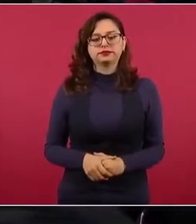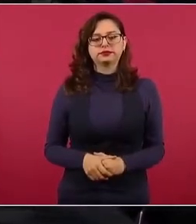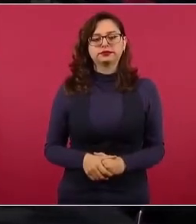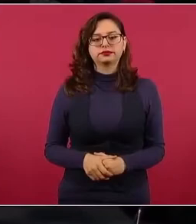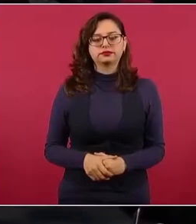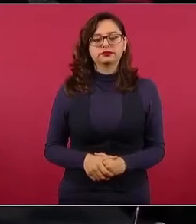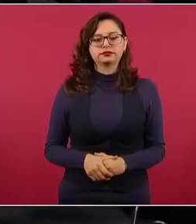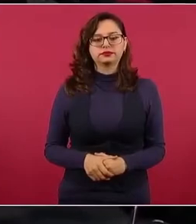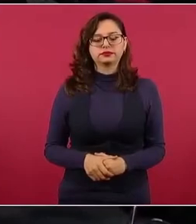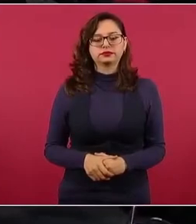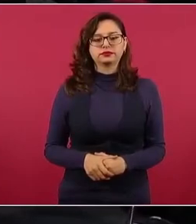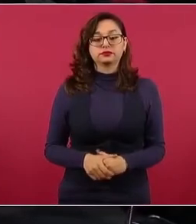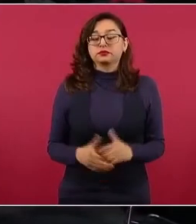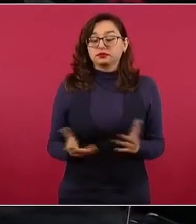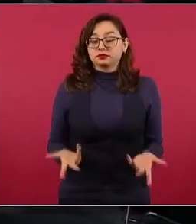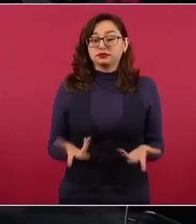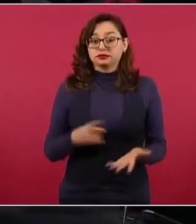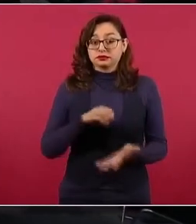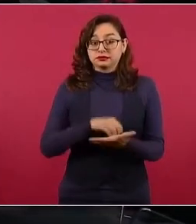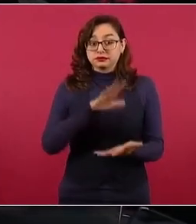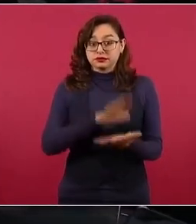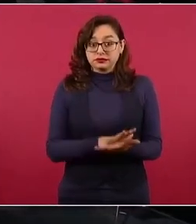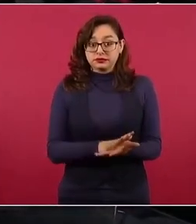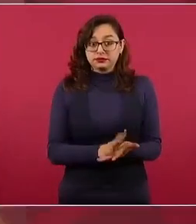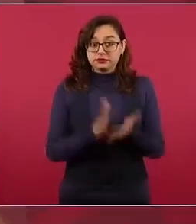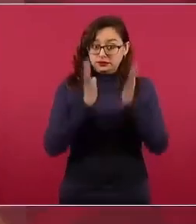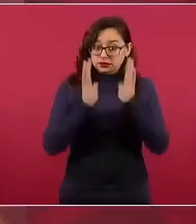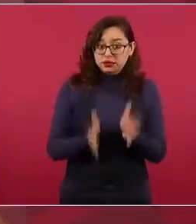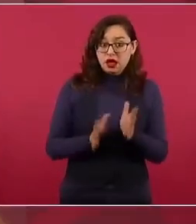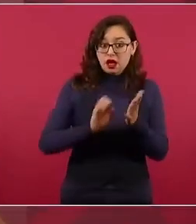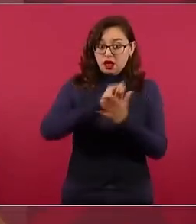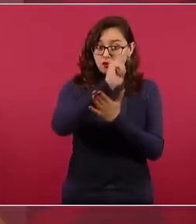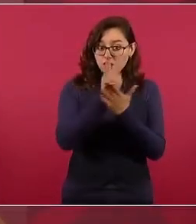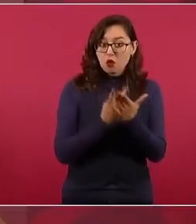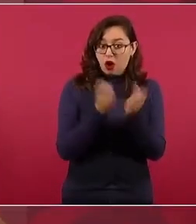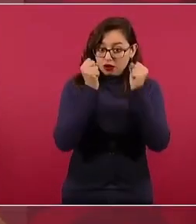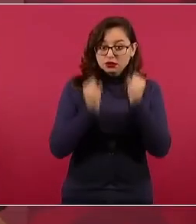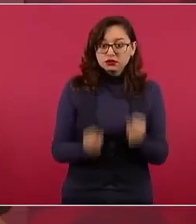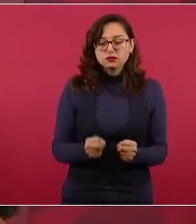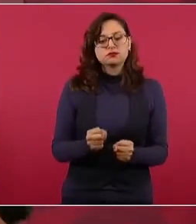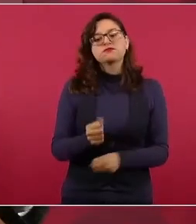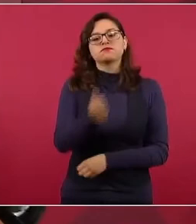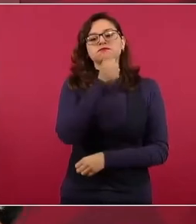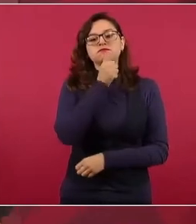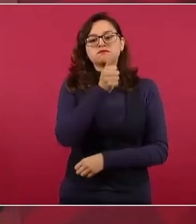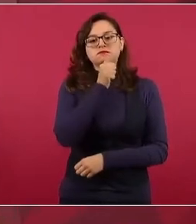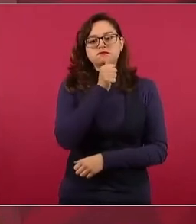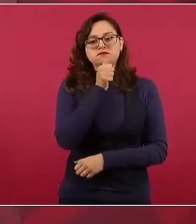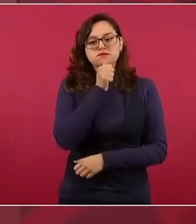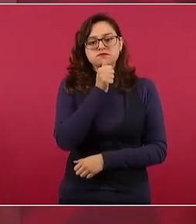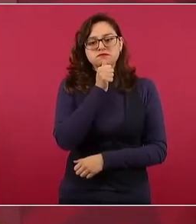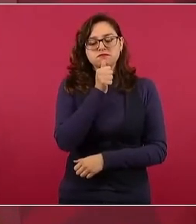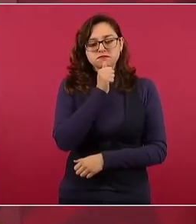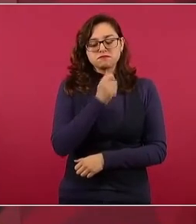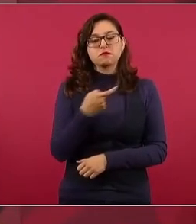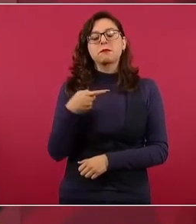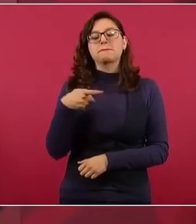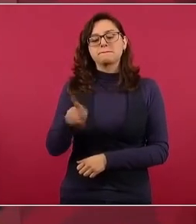Todavía no está nada definido, pero sí son dos